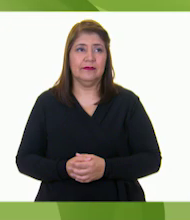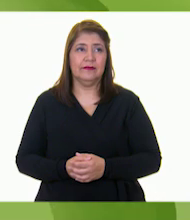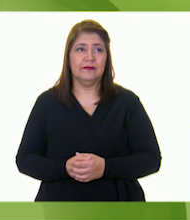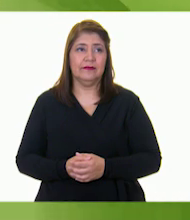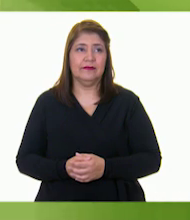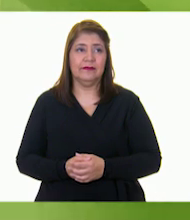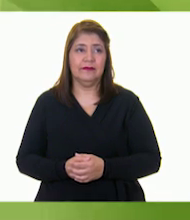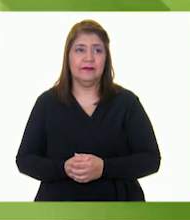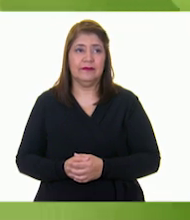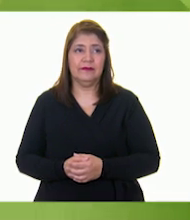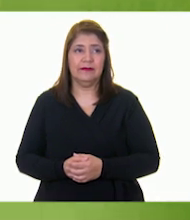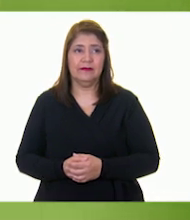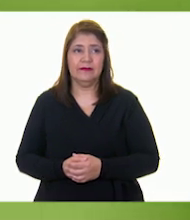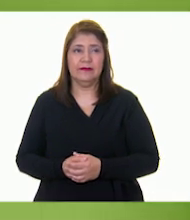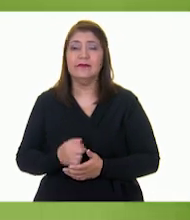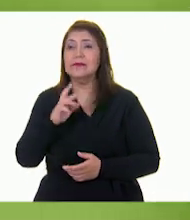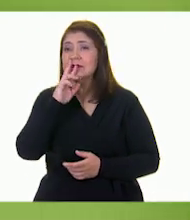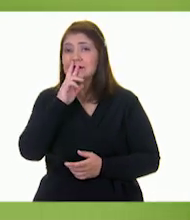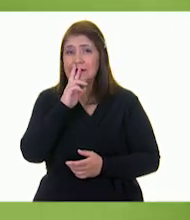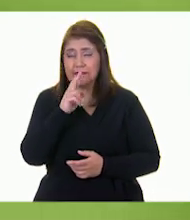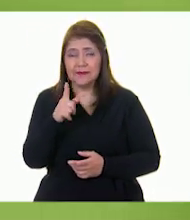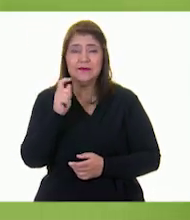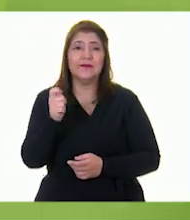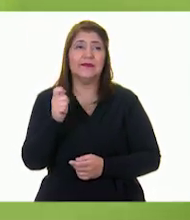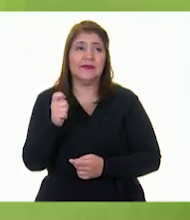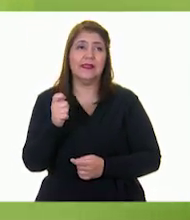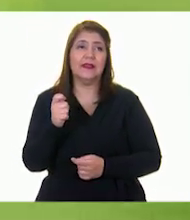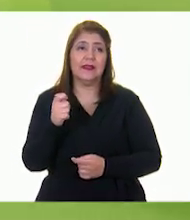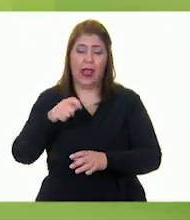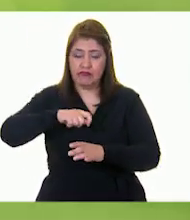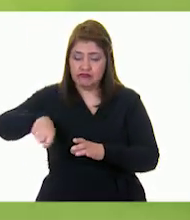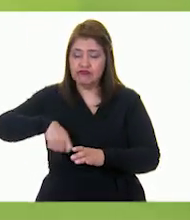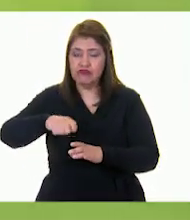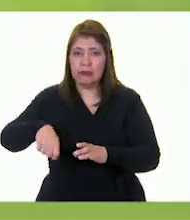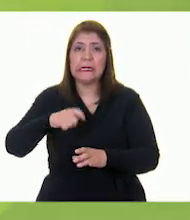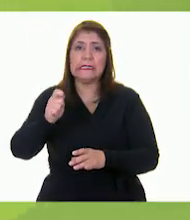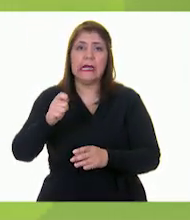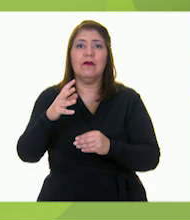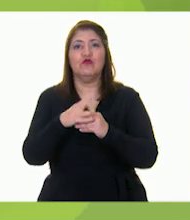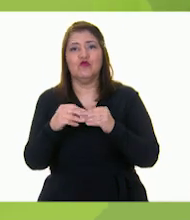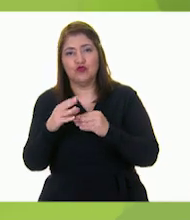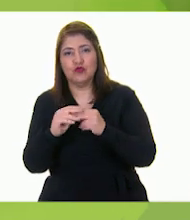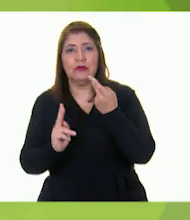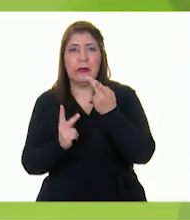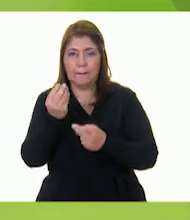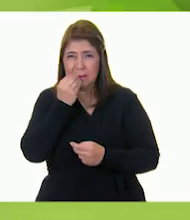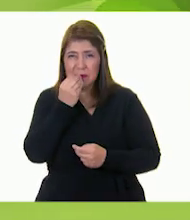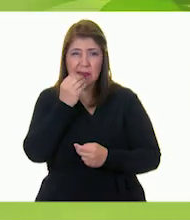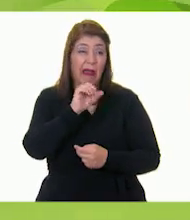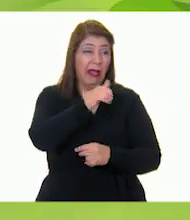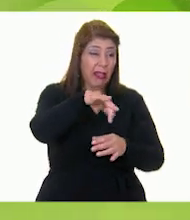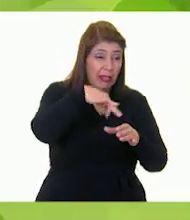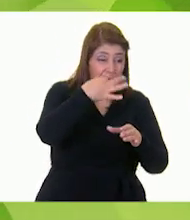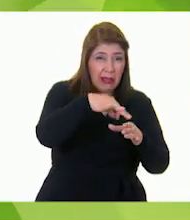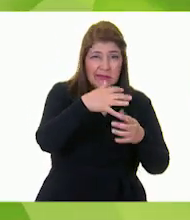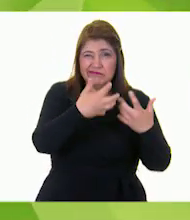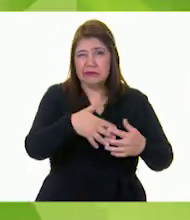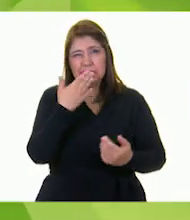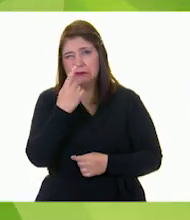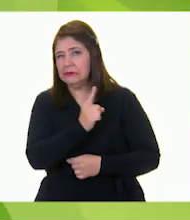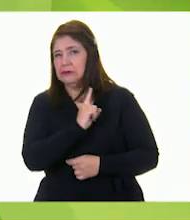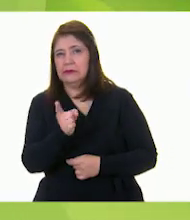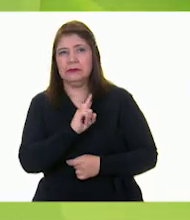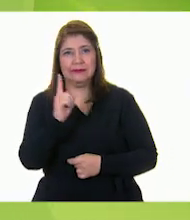y es mejor preferir frutas y verduras que frituras procesadas.